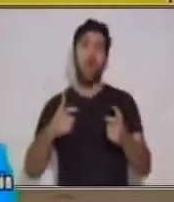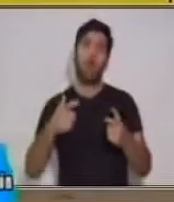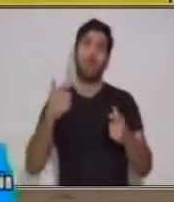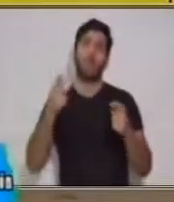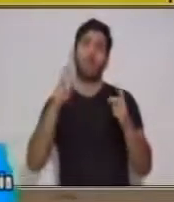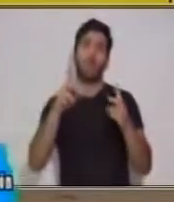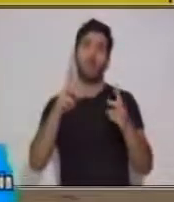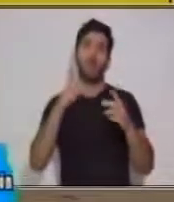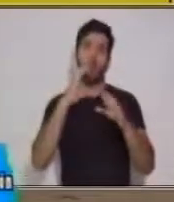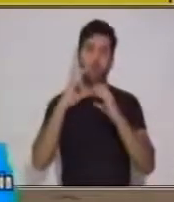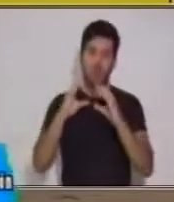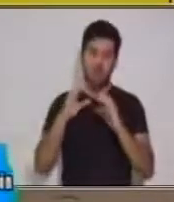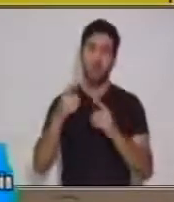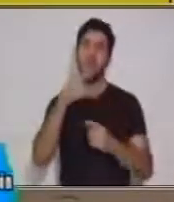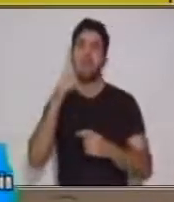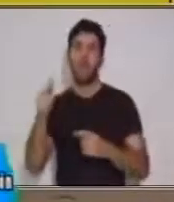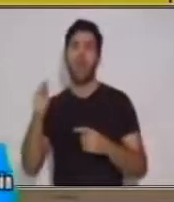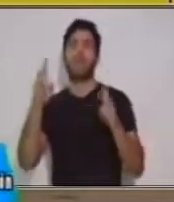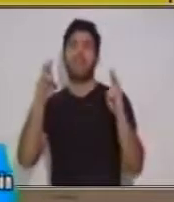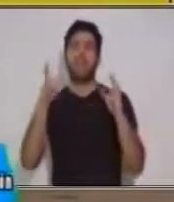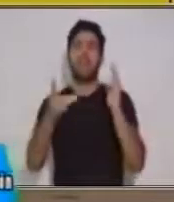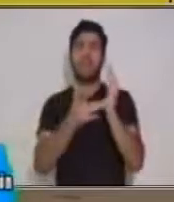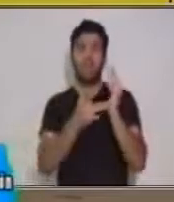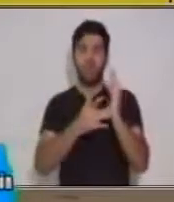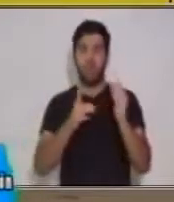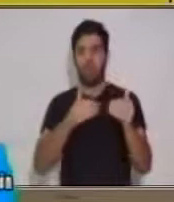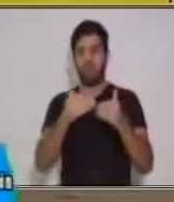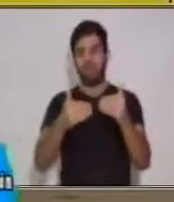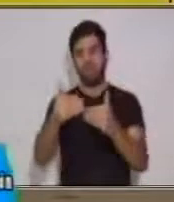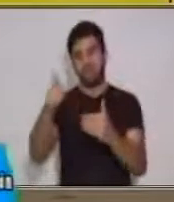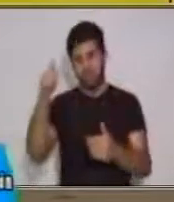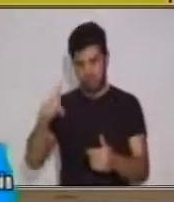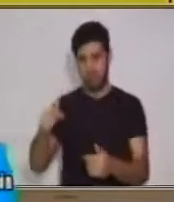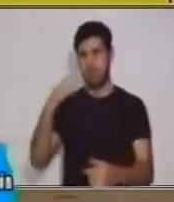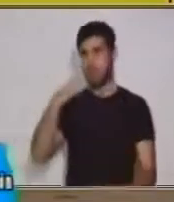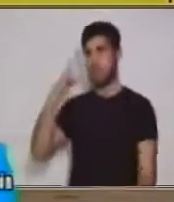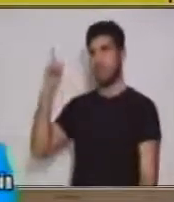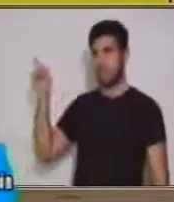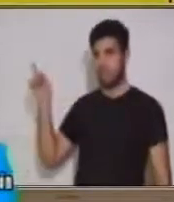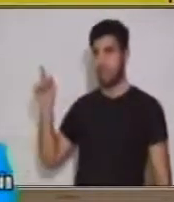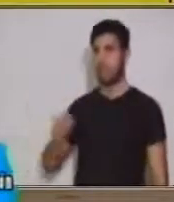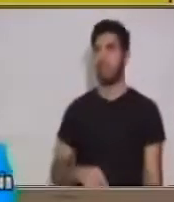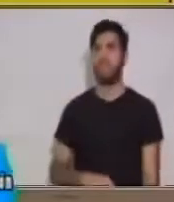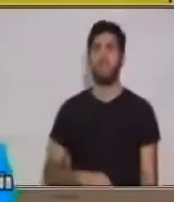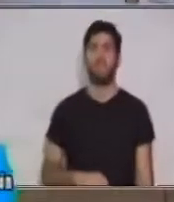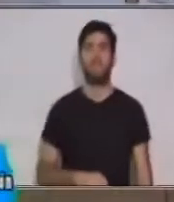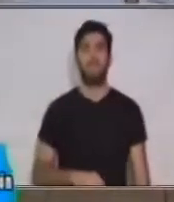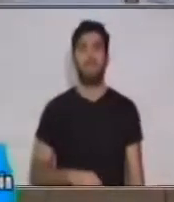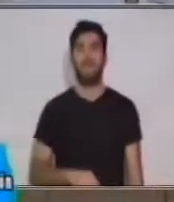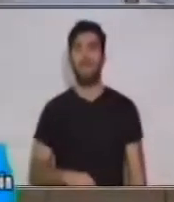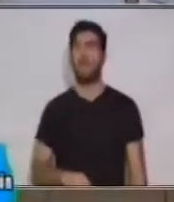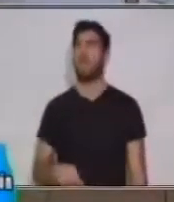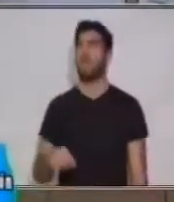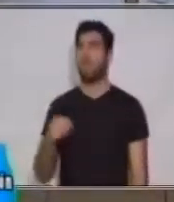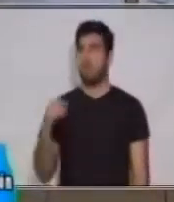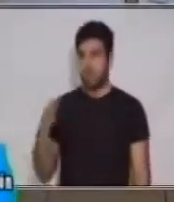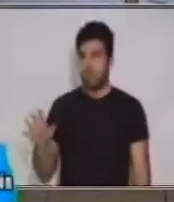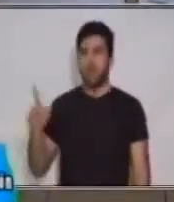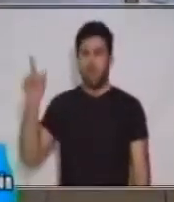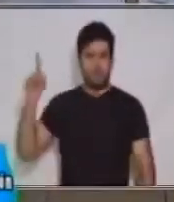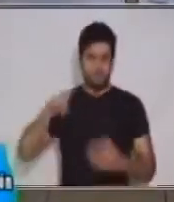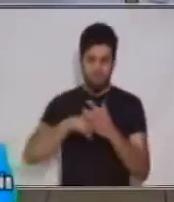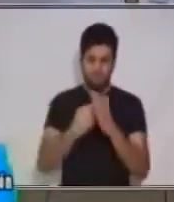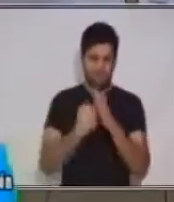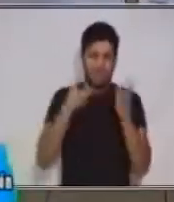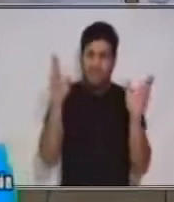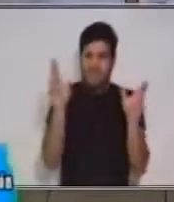comunicación a través de Internet y su nueva conformación como medio de comunicación global. Esta introducción es